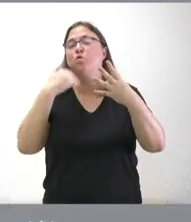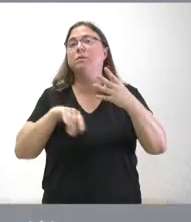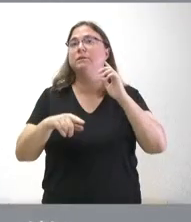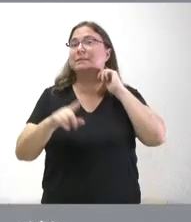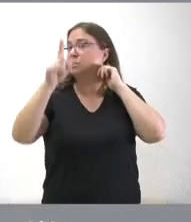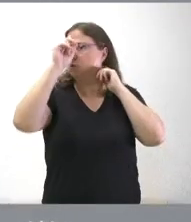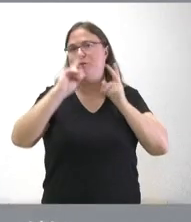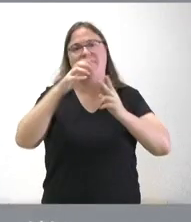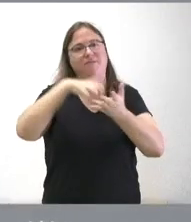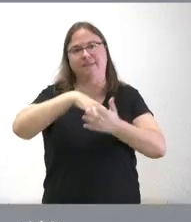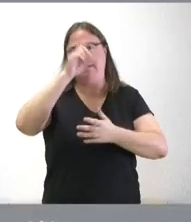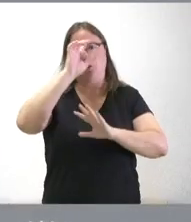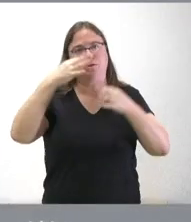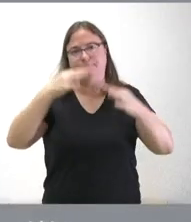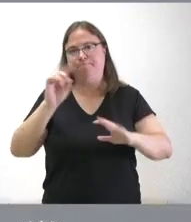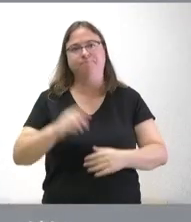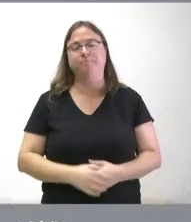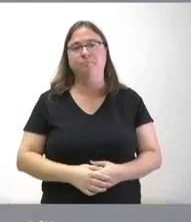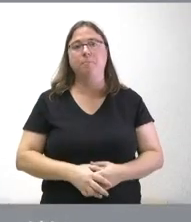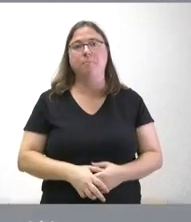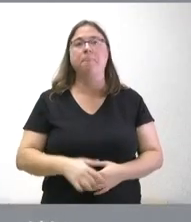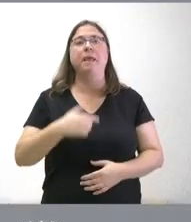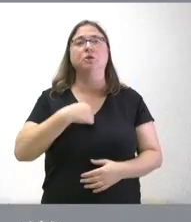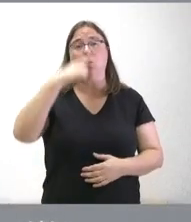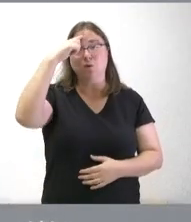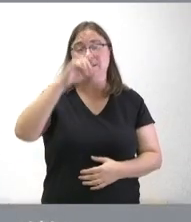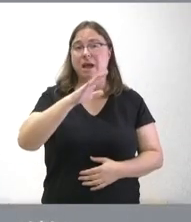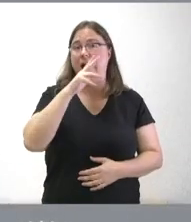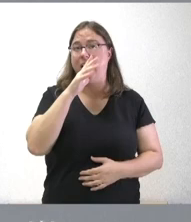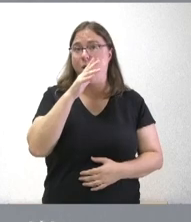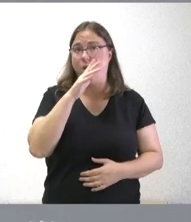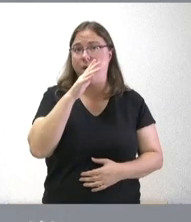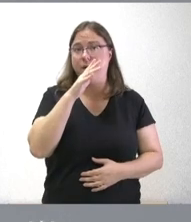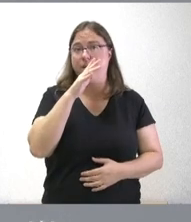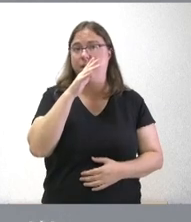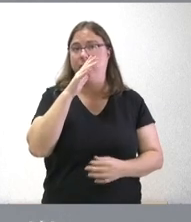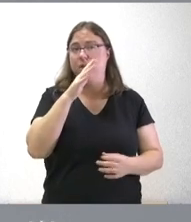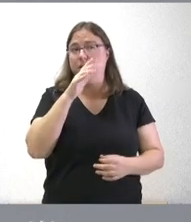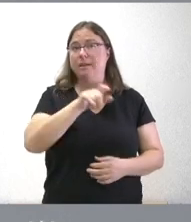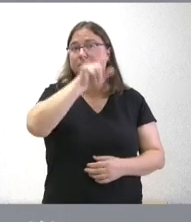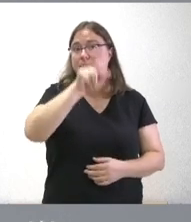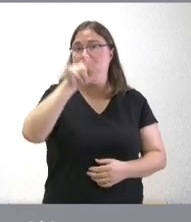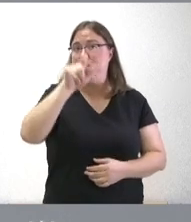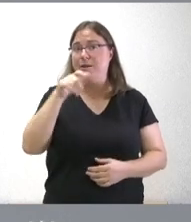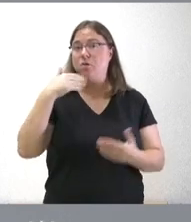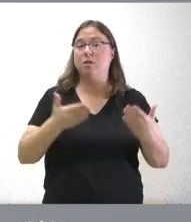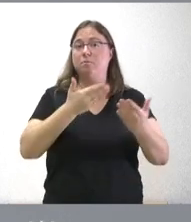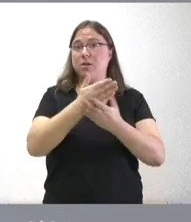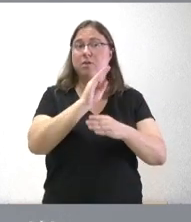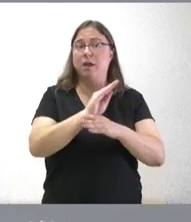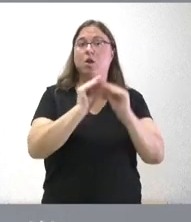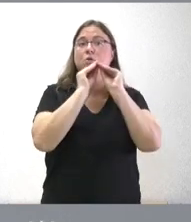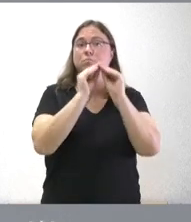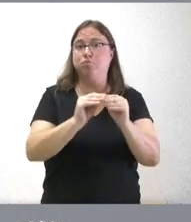no les voy a decir la fecha exacta sé que ahora están las personas que solicitaron la ayuda presentando la